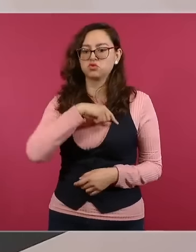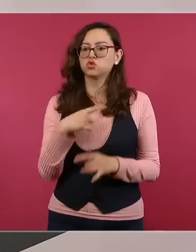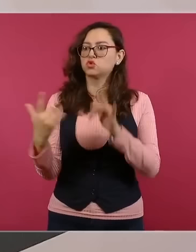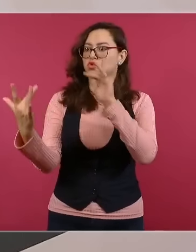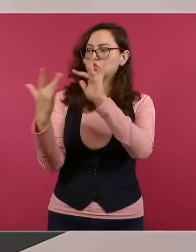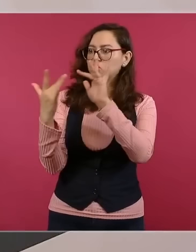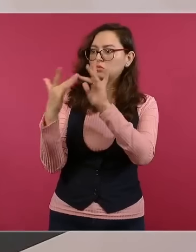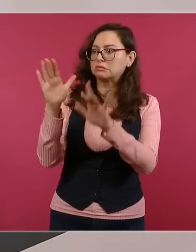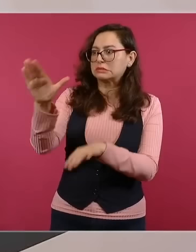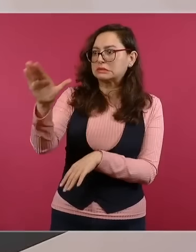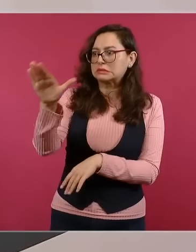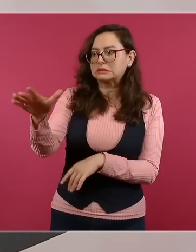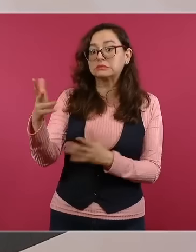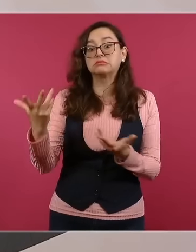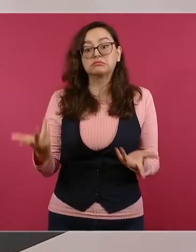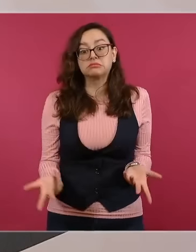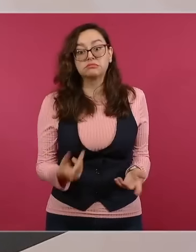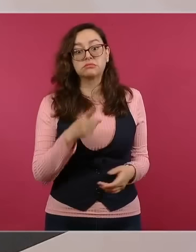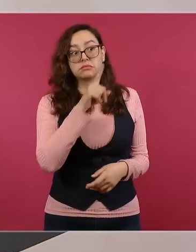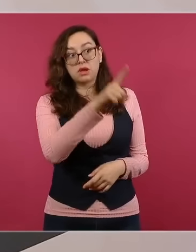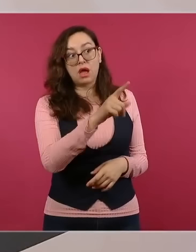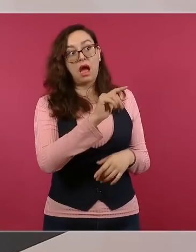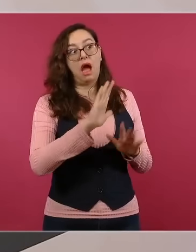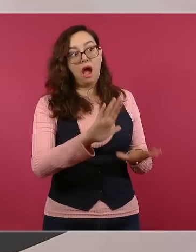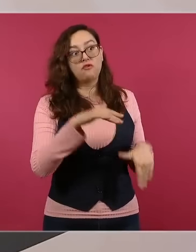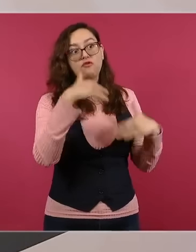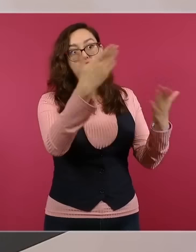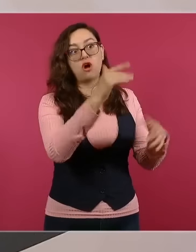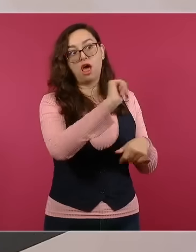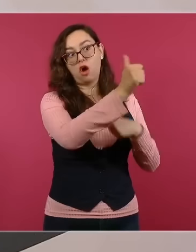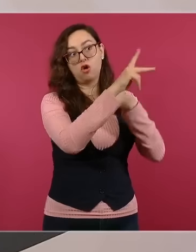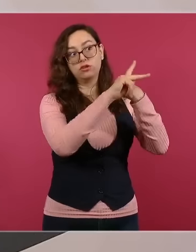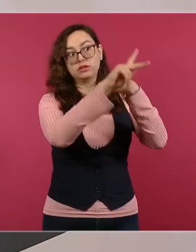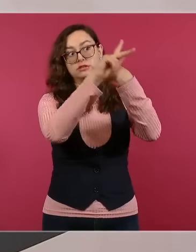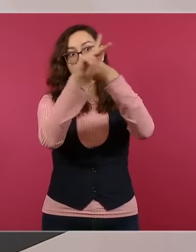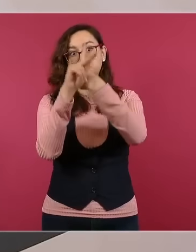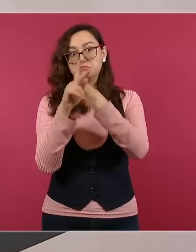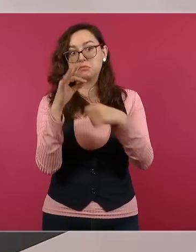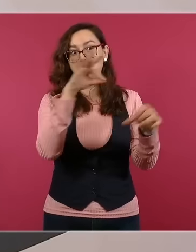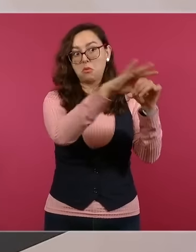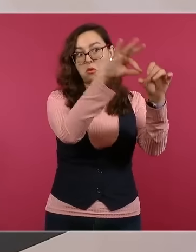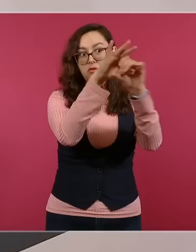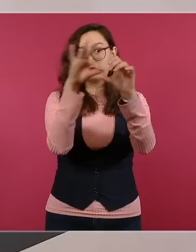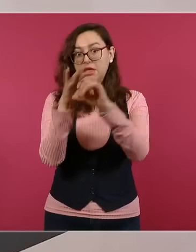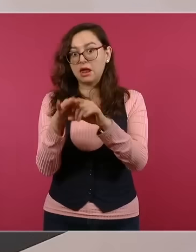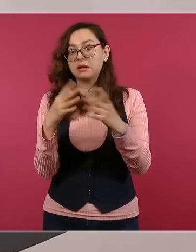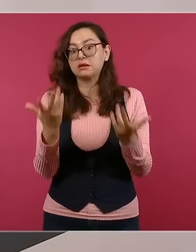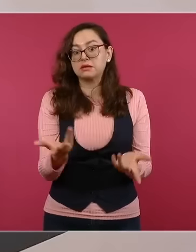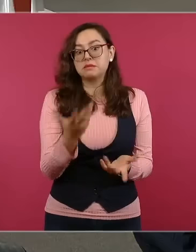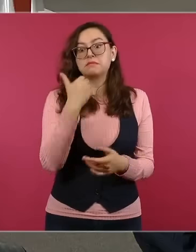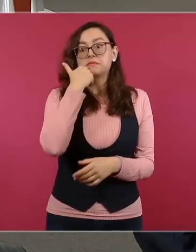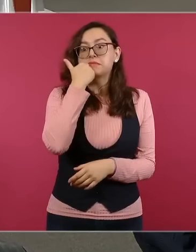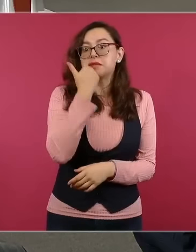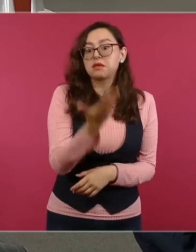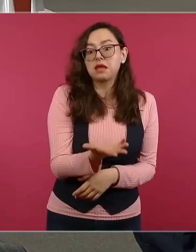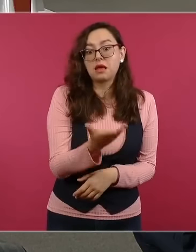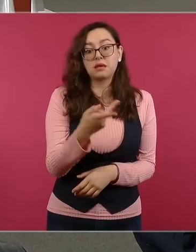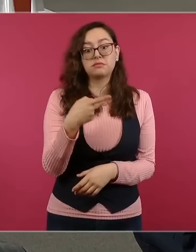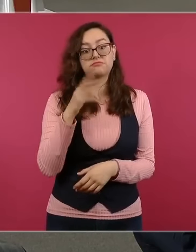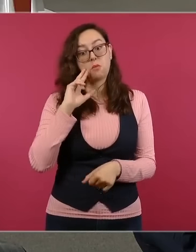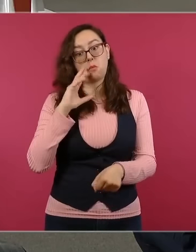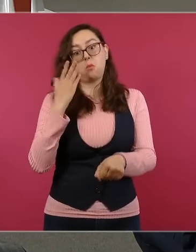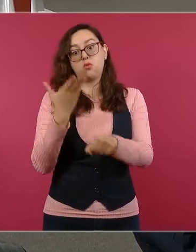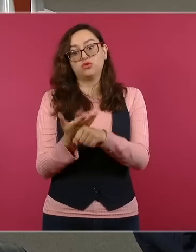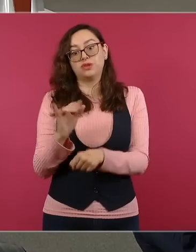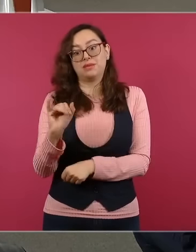es una responsabilidad del INE que la Secretaría de Relaciones Exteriores ha facilitado, ayudado o apoyado, pues lógicamente las quejas no